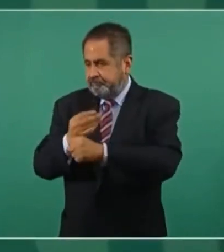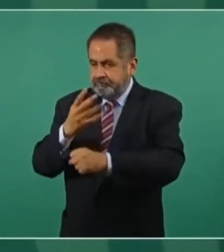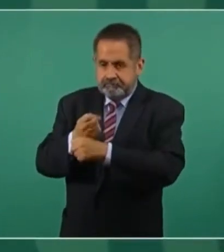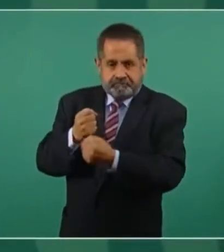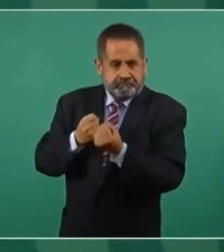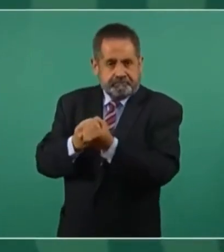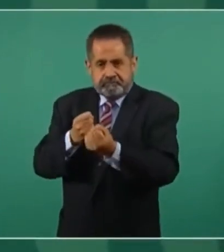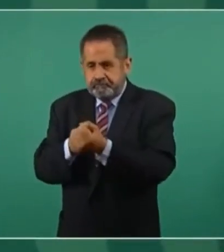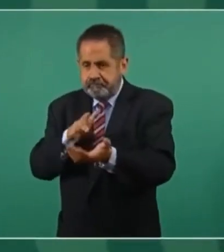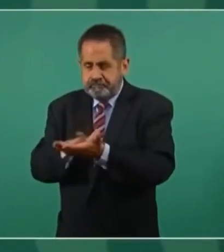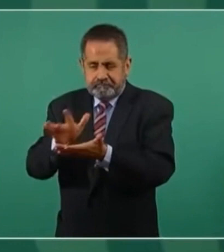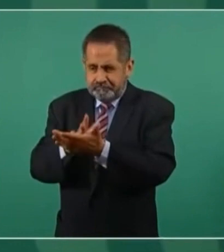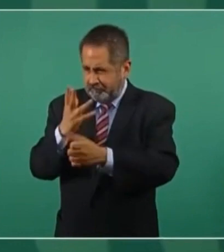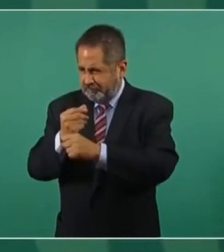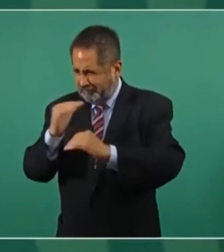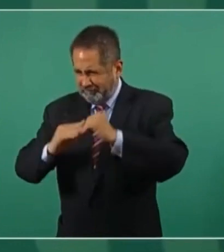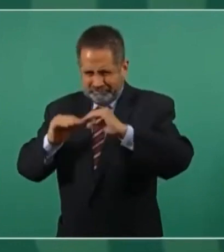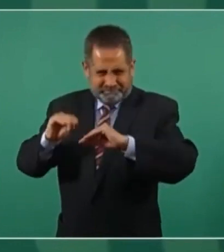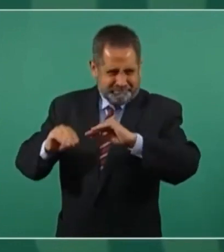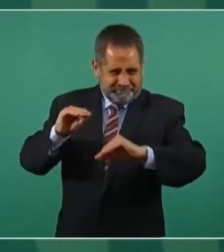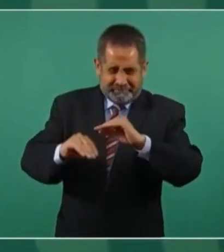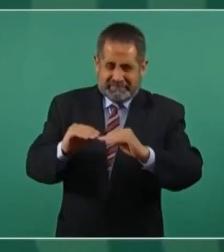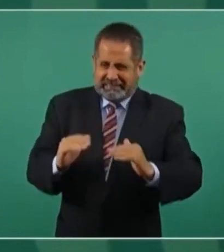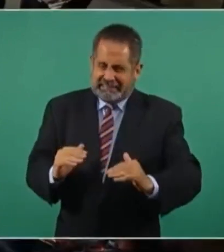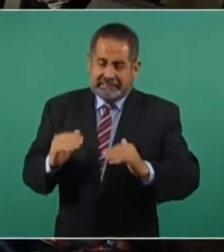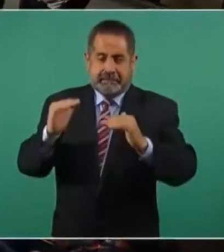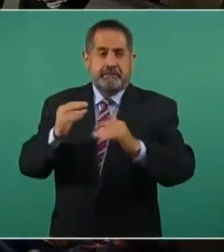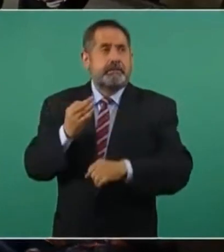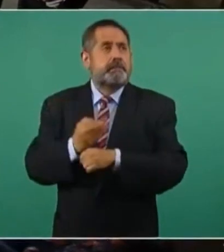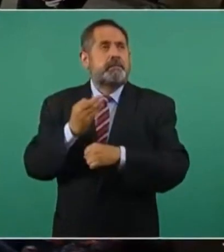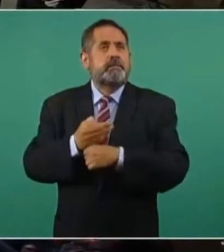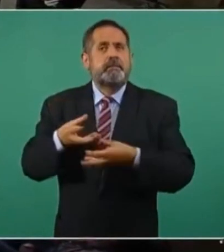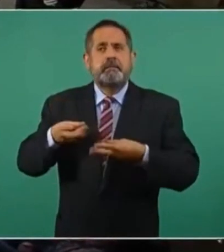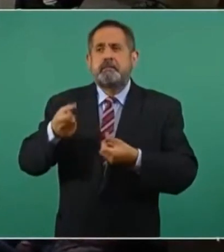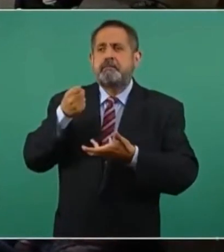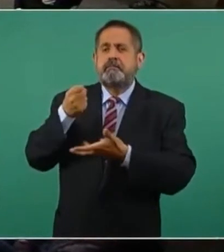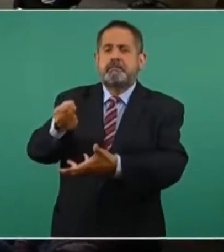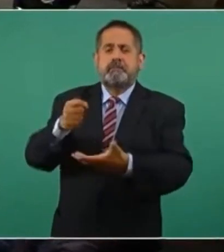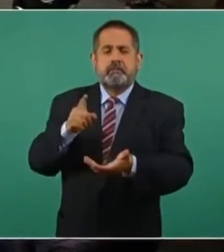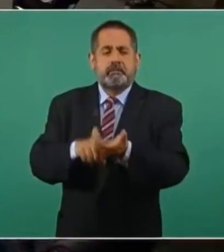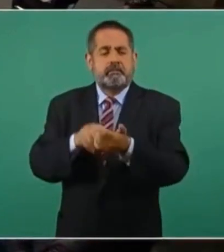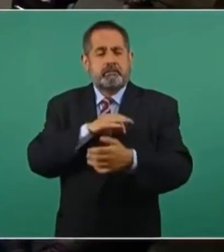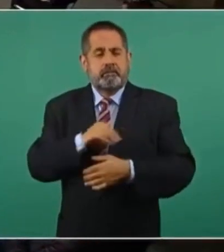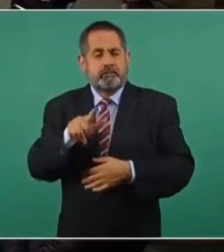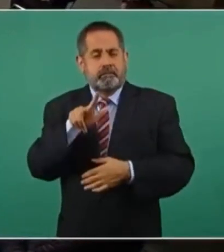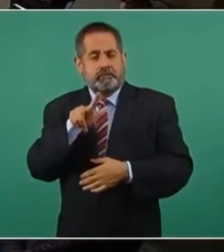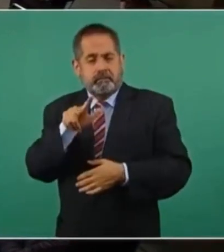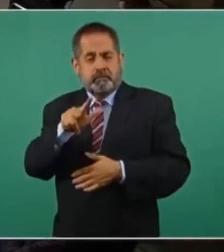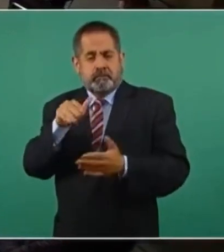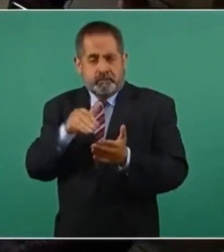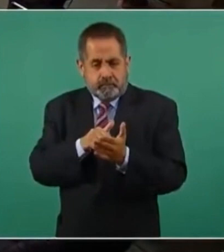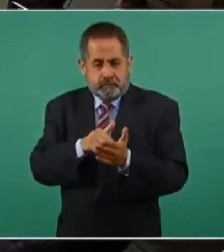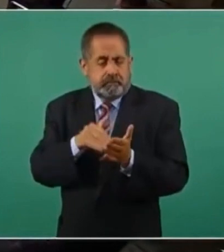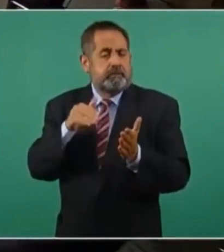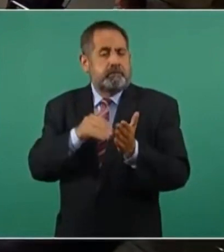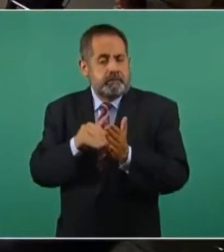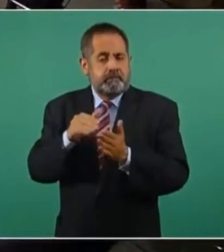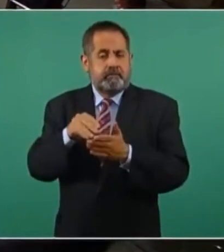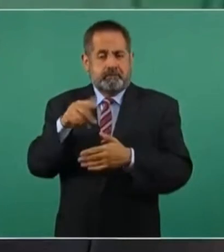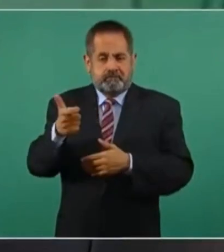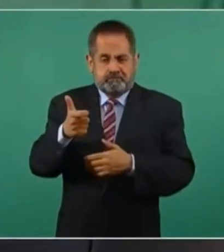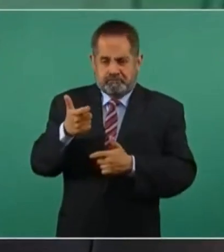llevamos invertidos alrededor de 18 mil millones de pesos